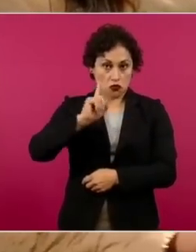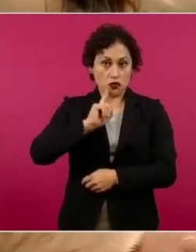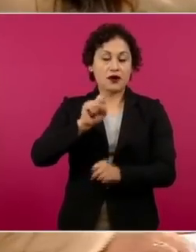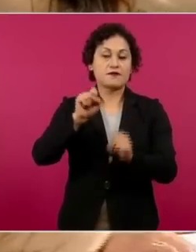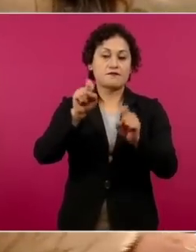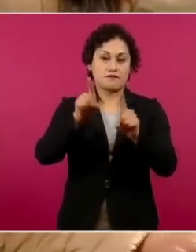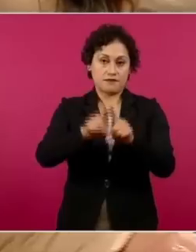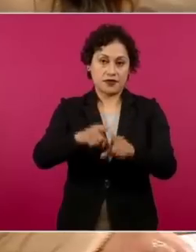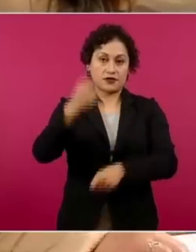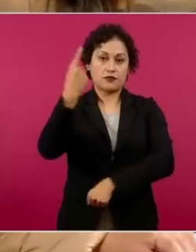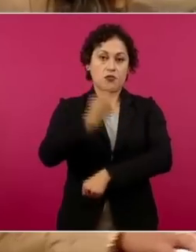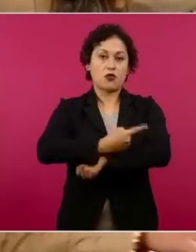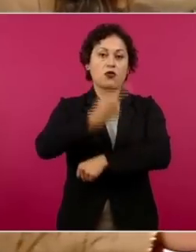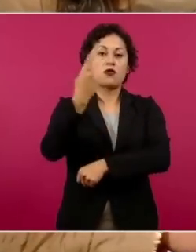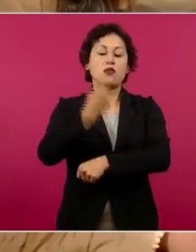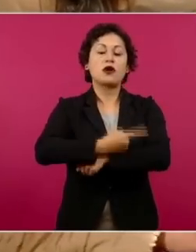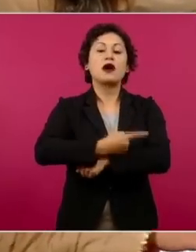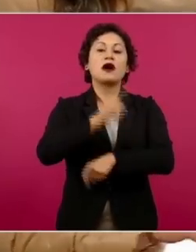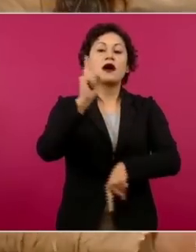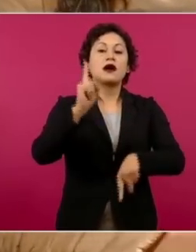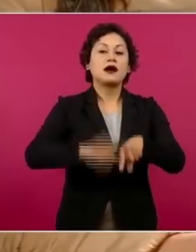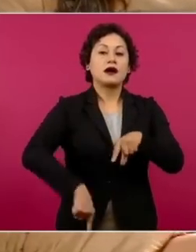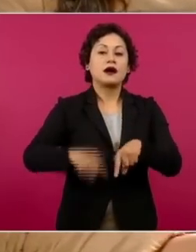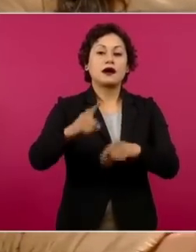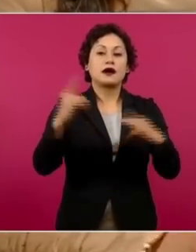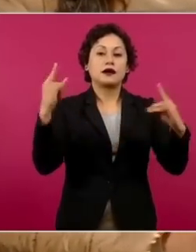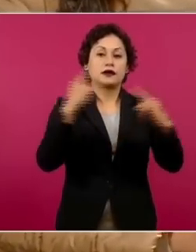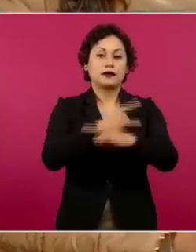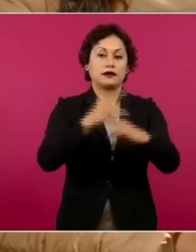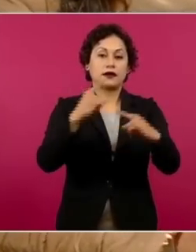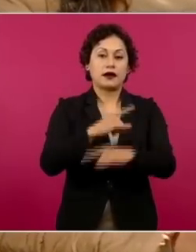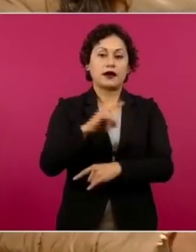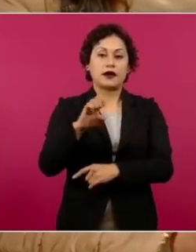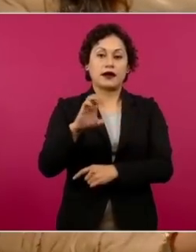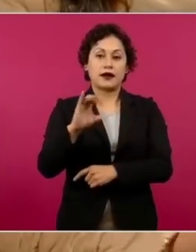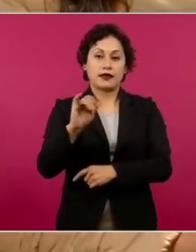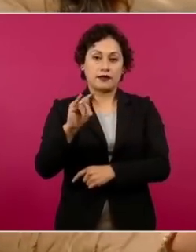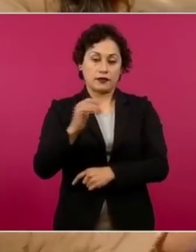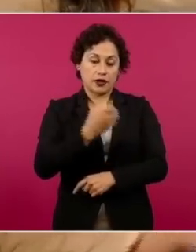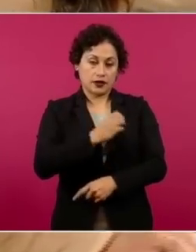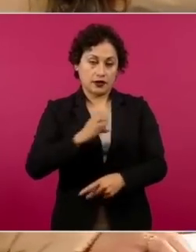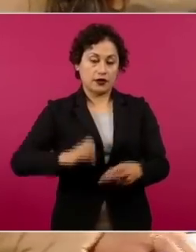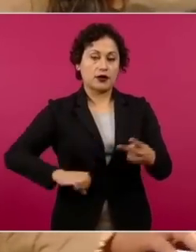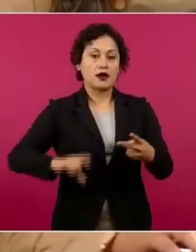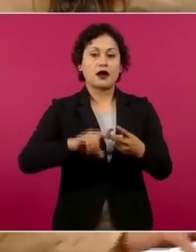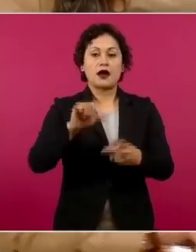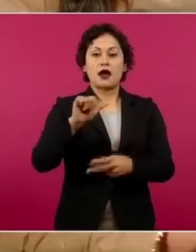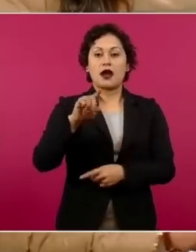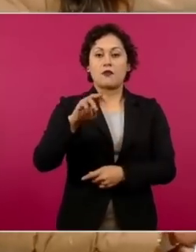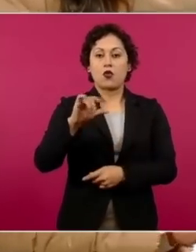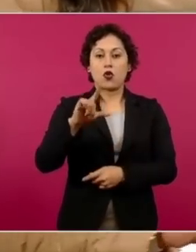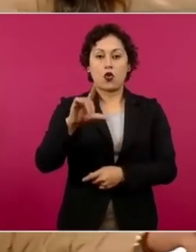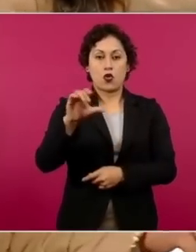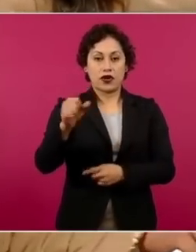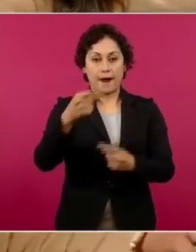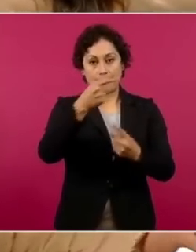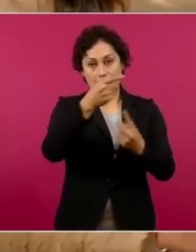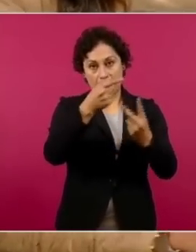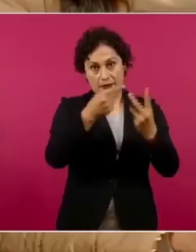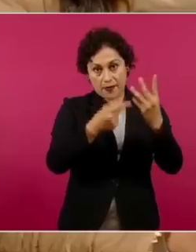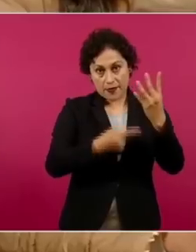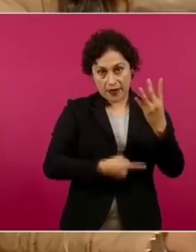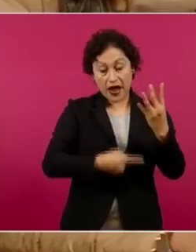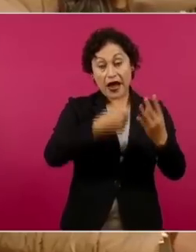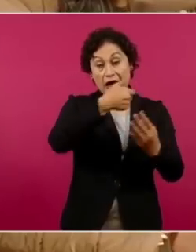Américas de Catepec y la caseta La Hortaliza de Almoloya, ha sido sentenciada por cada caseta